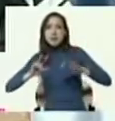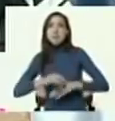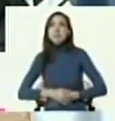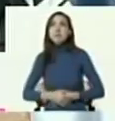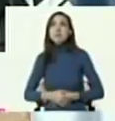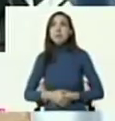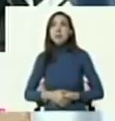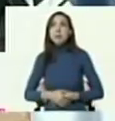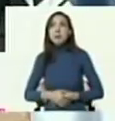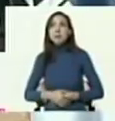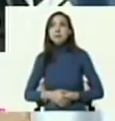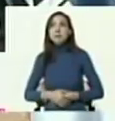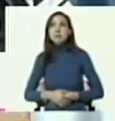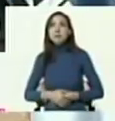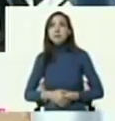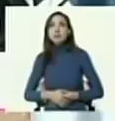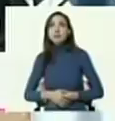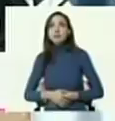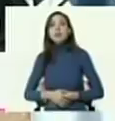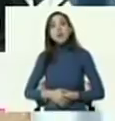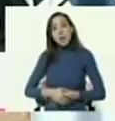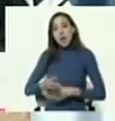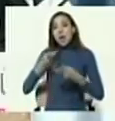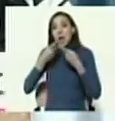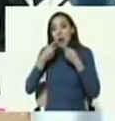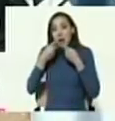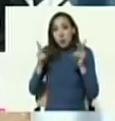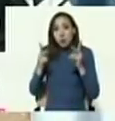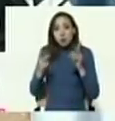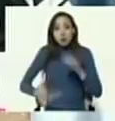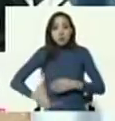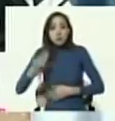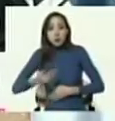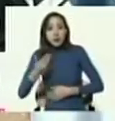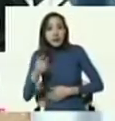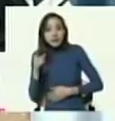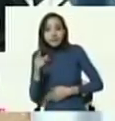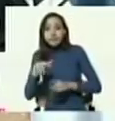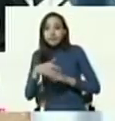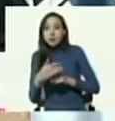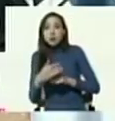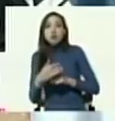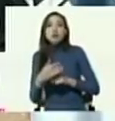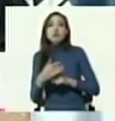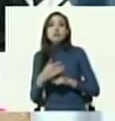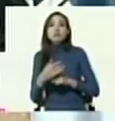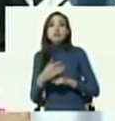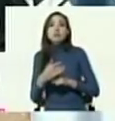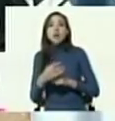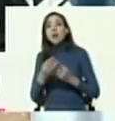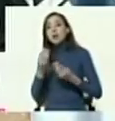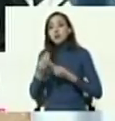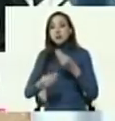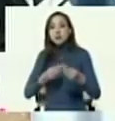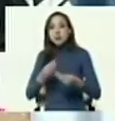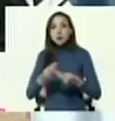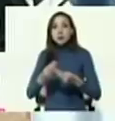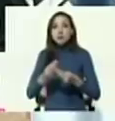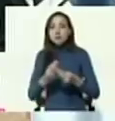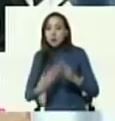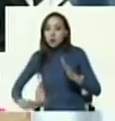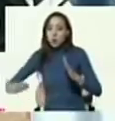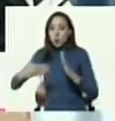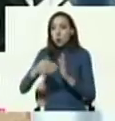Es público y notorio que uno de los casos más terribles fue el que ocurrió en contra de Orlando Figuera.